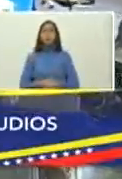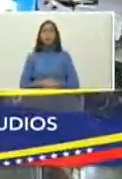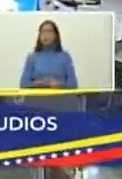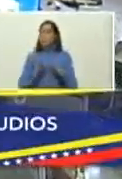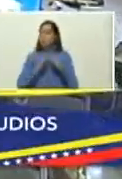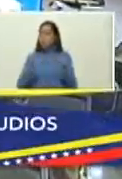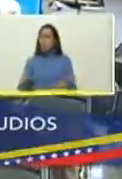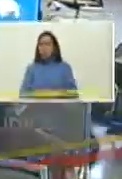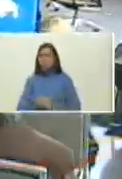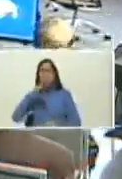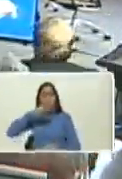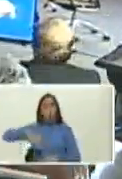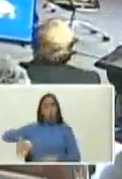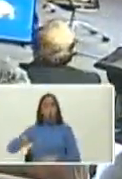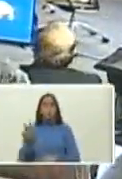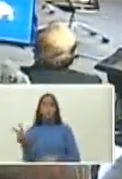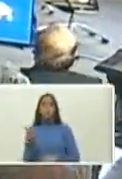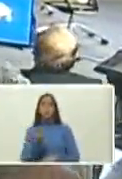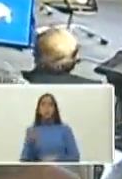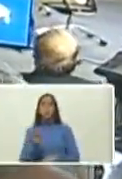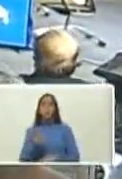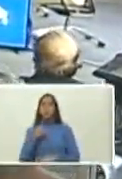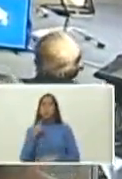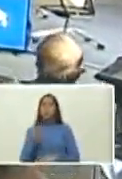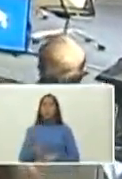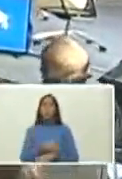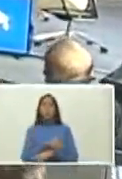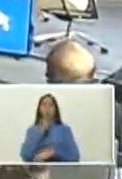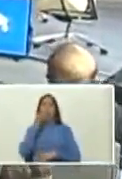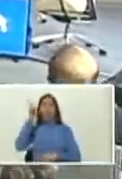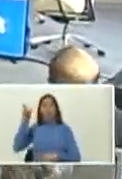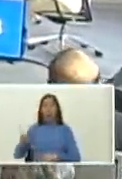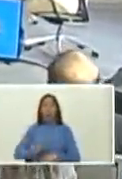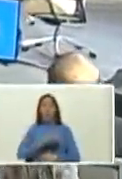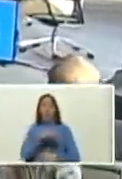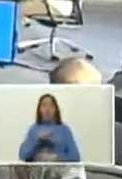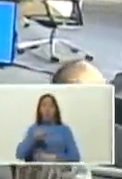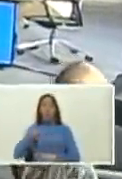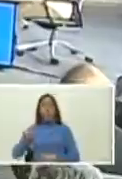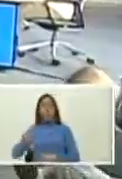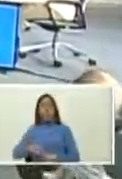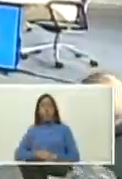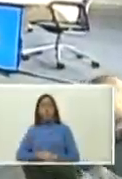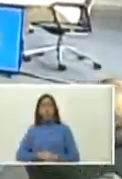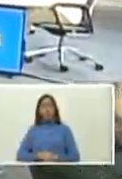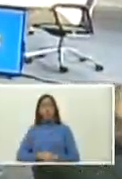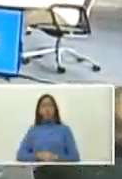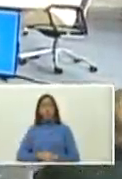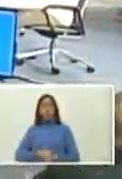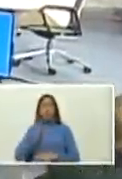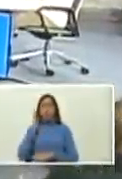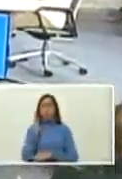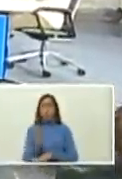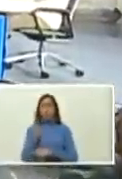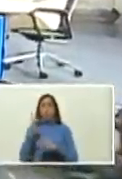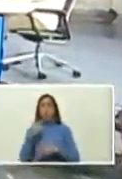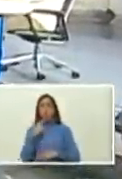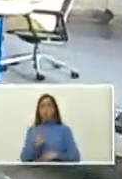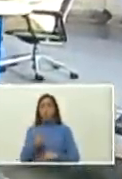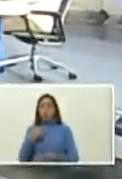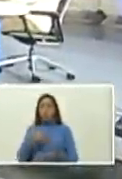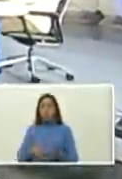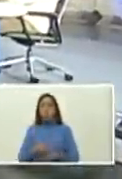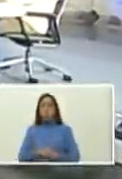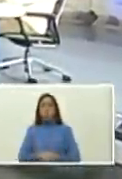en todo el pueblo venezolano como decía Martino lo puso como sentencia pueblo